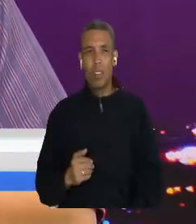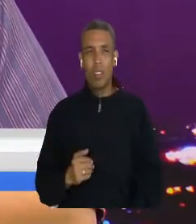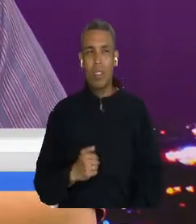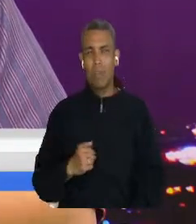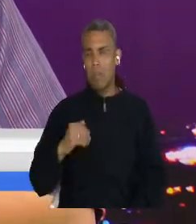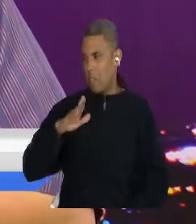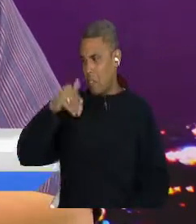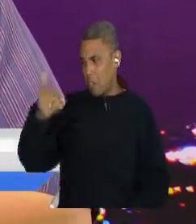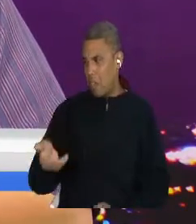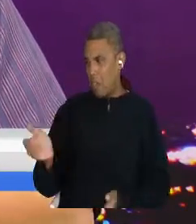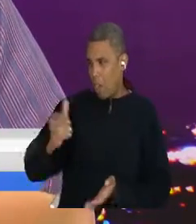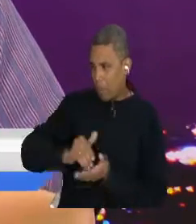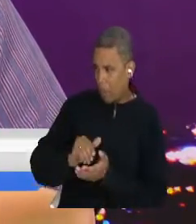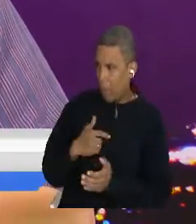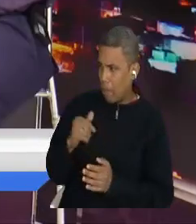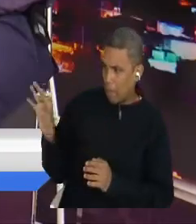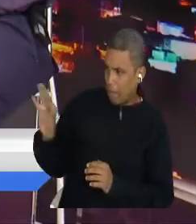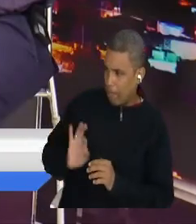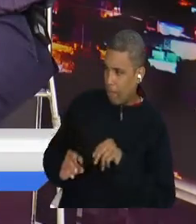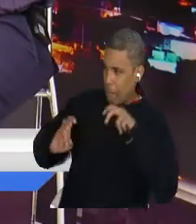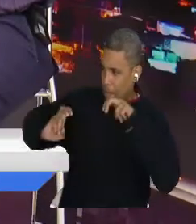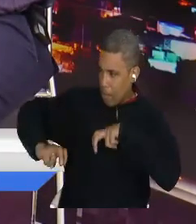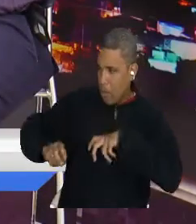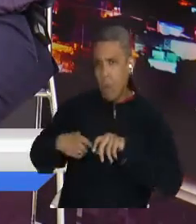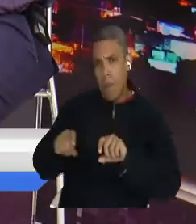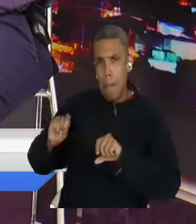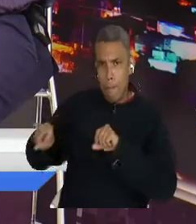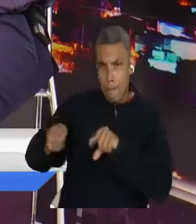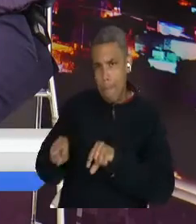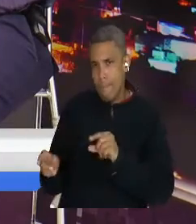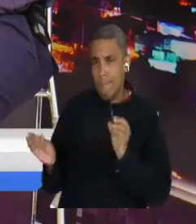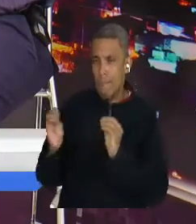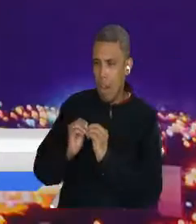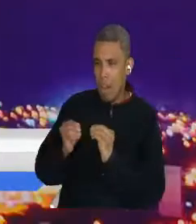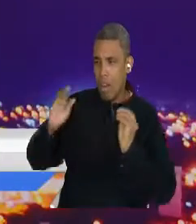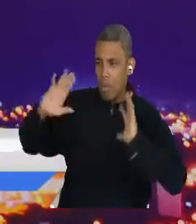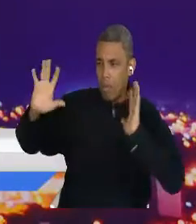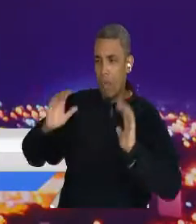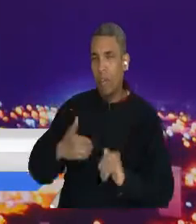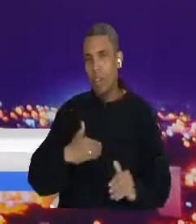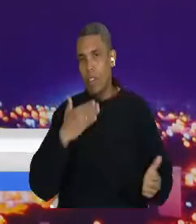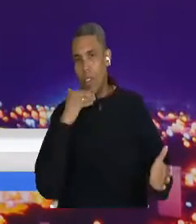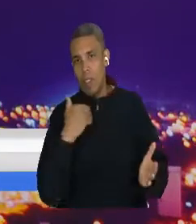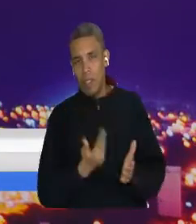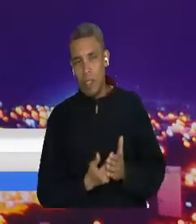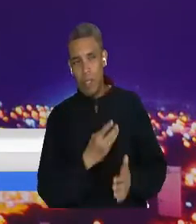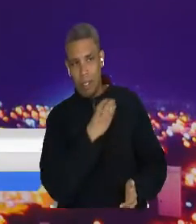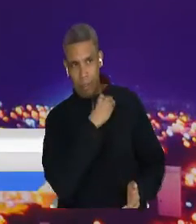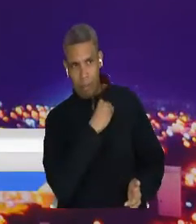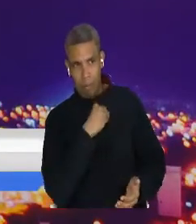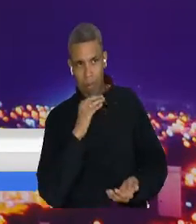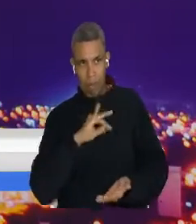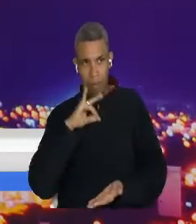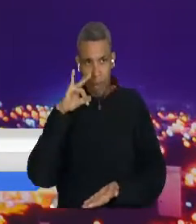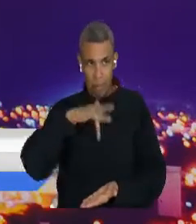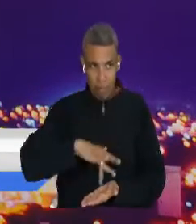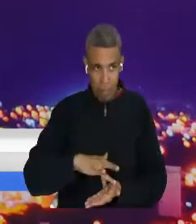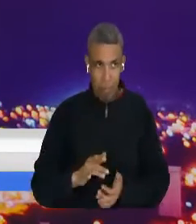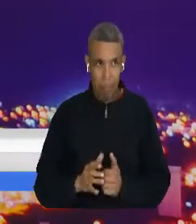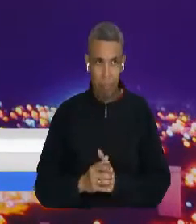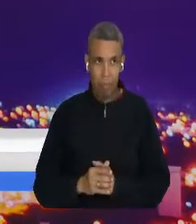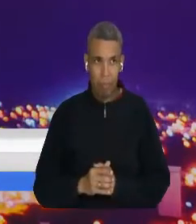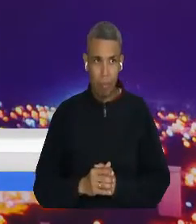otra ocasión para encontrarnos y seguir dialogando. Claro que sí. Agradezco, Pedro, la invitación, la oportunidad de las personas